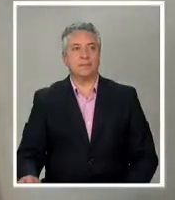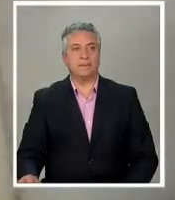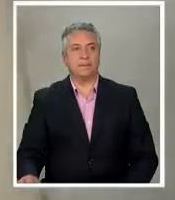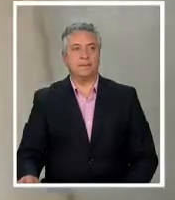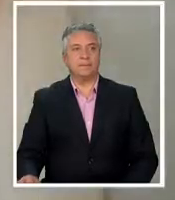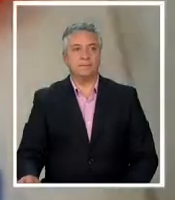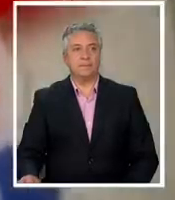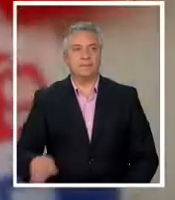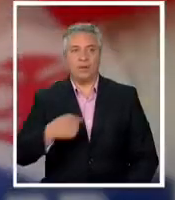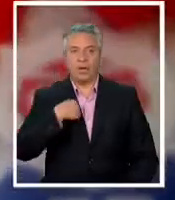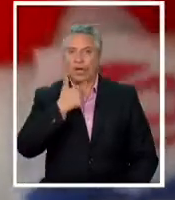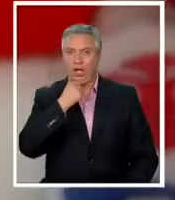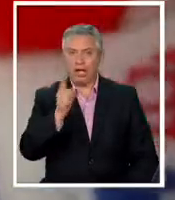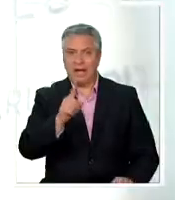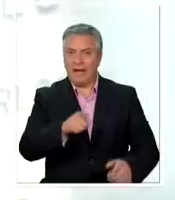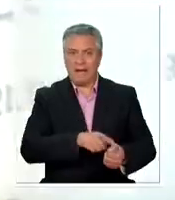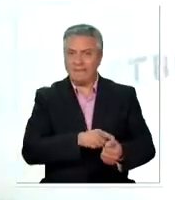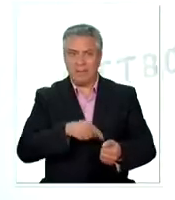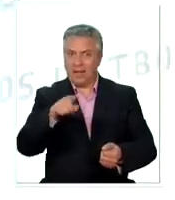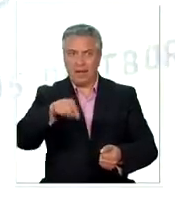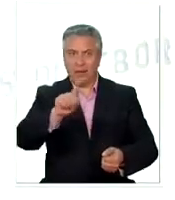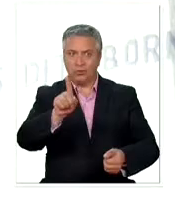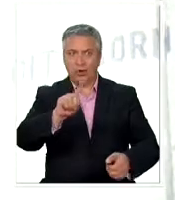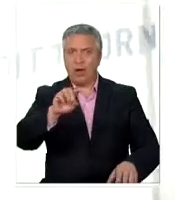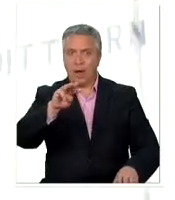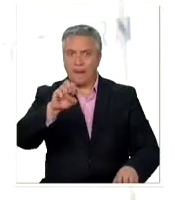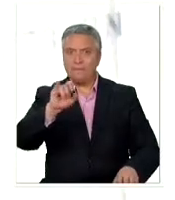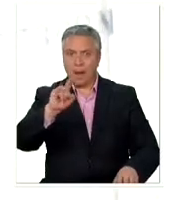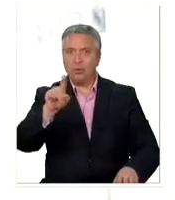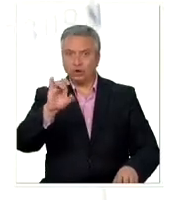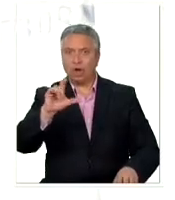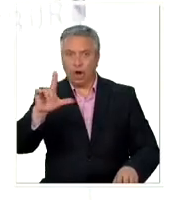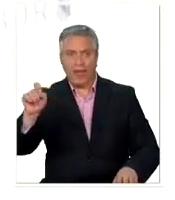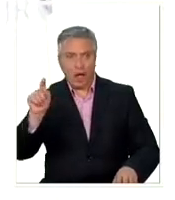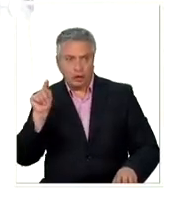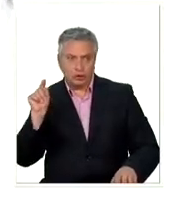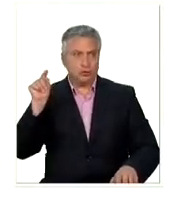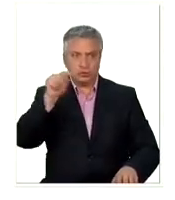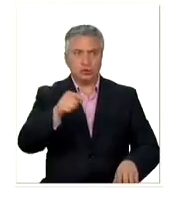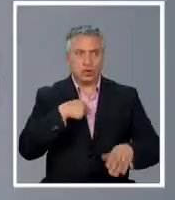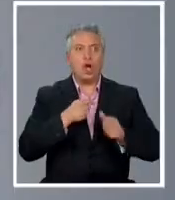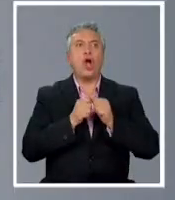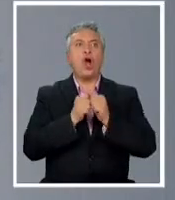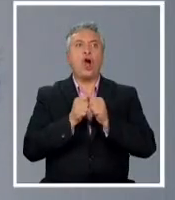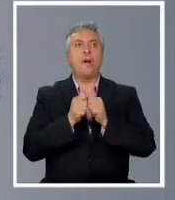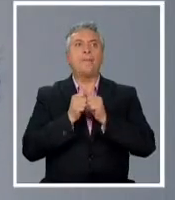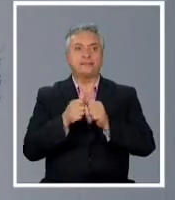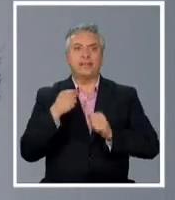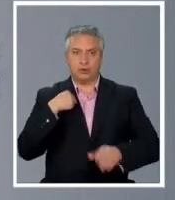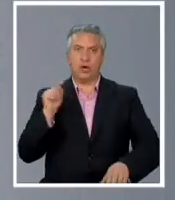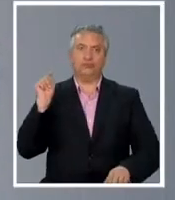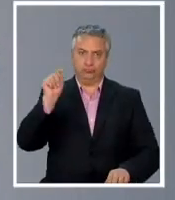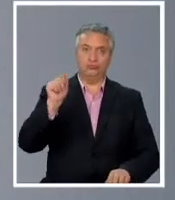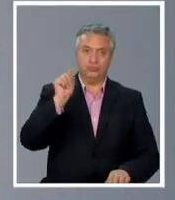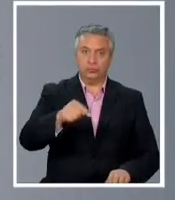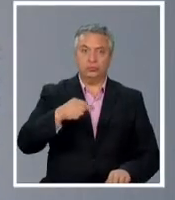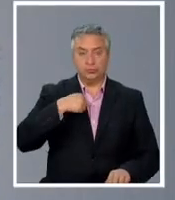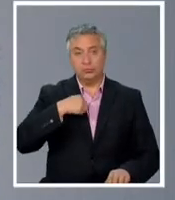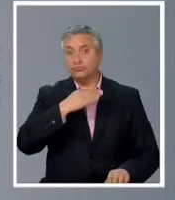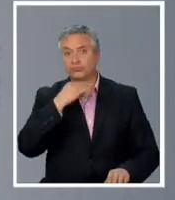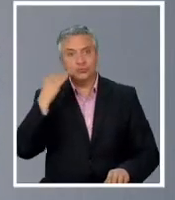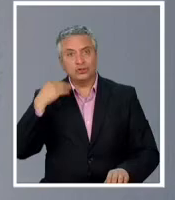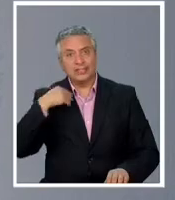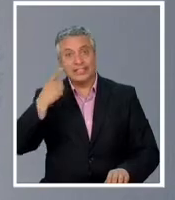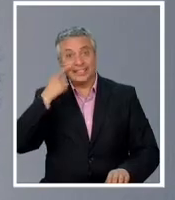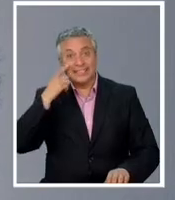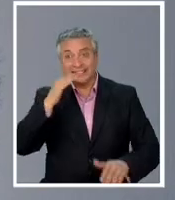yo no quiero estar con la familia yo quiero estar en el mausoleo donde están todos van a estar todos mis compañeros porque yo me voy a ir al cielo